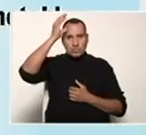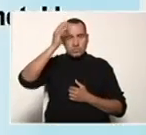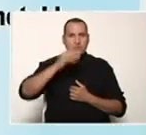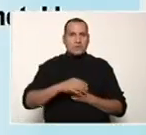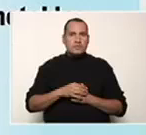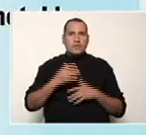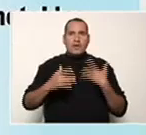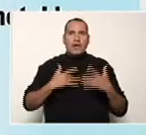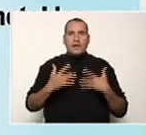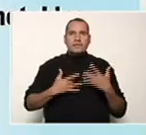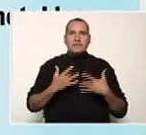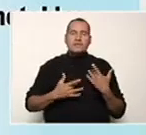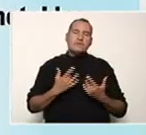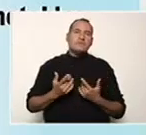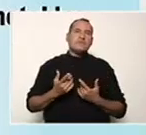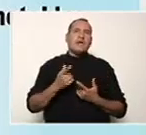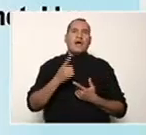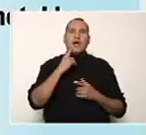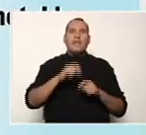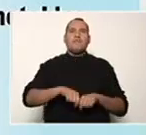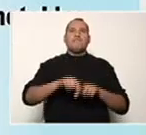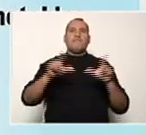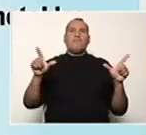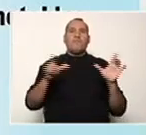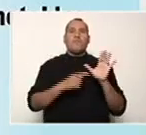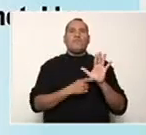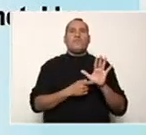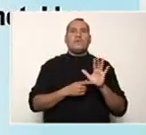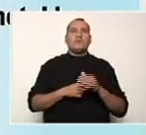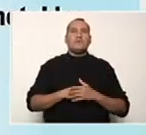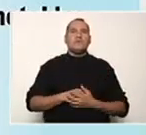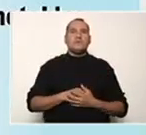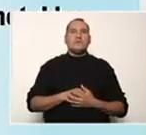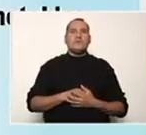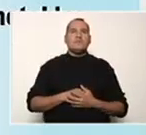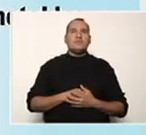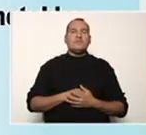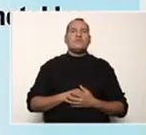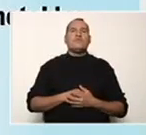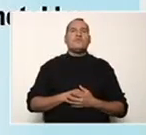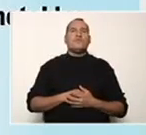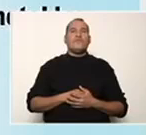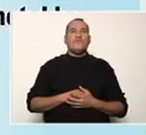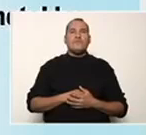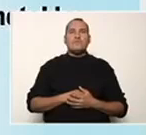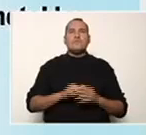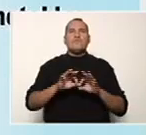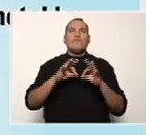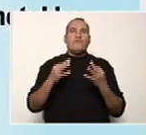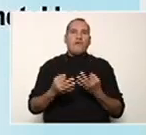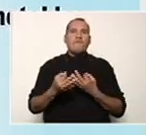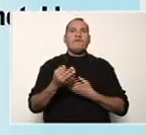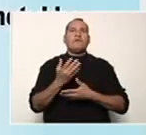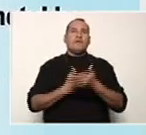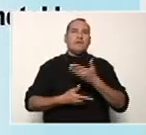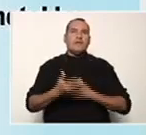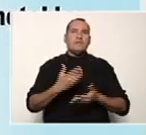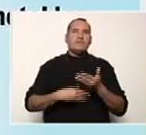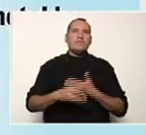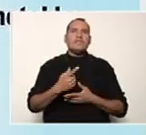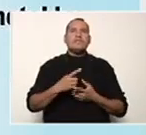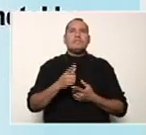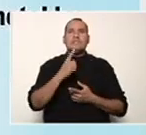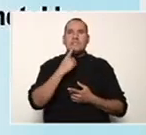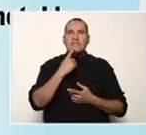unas actividades que van a aparecer en pantalla. Ahí están las actividades en pantalla. Dice,